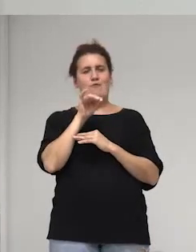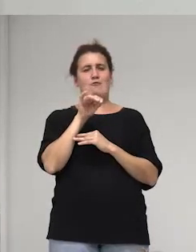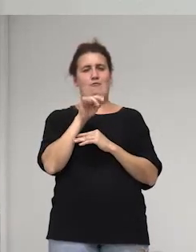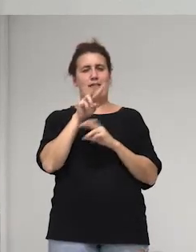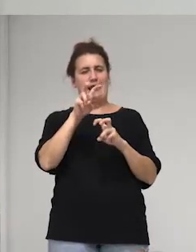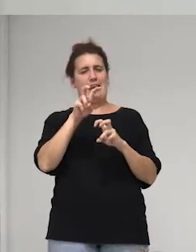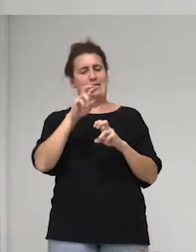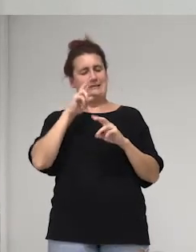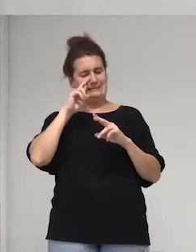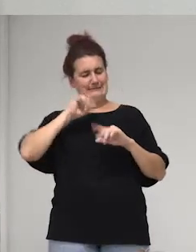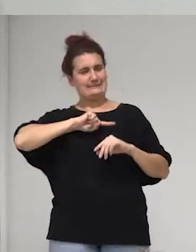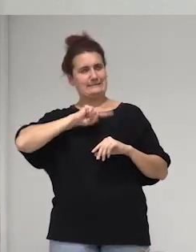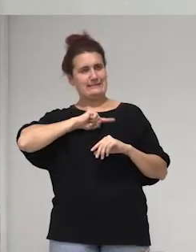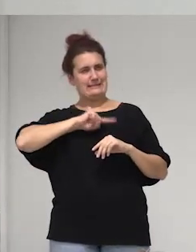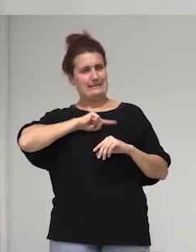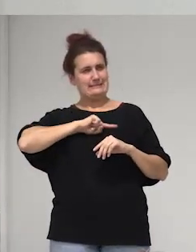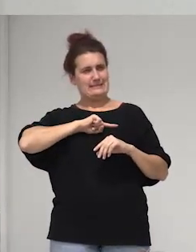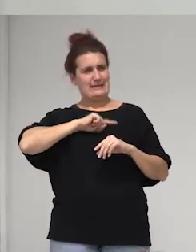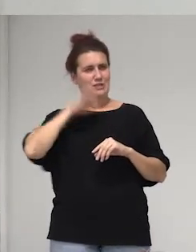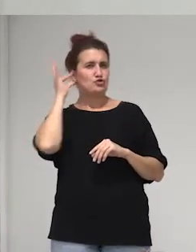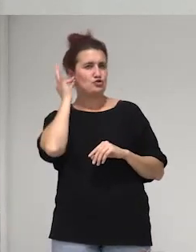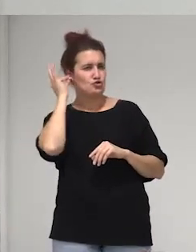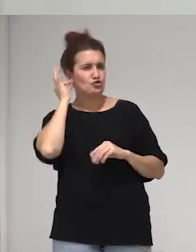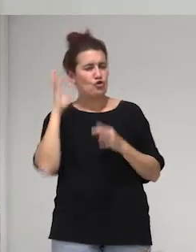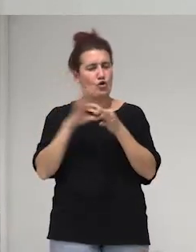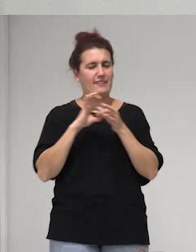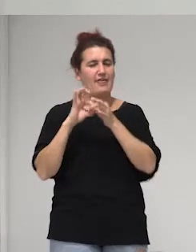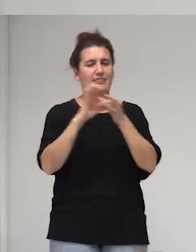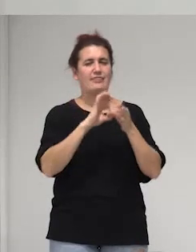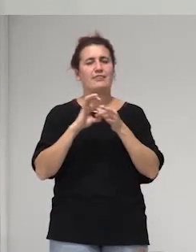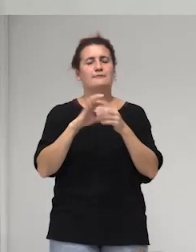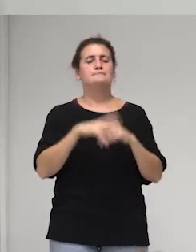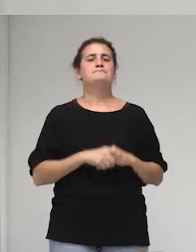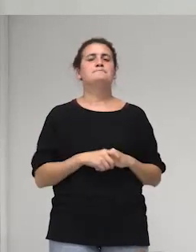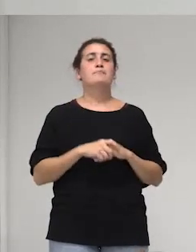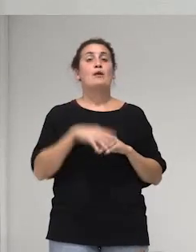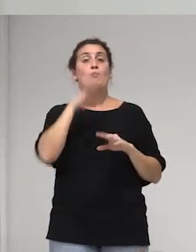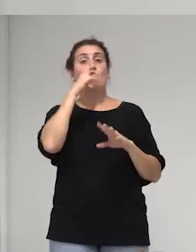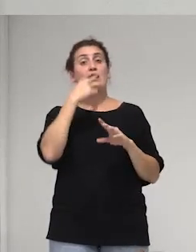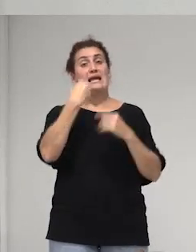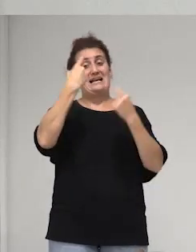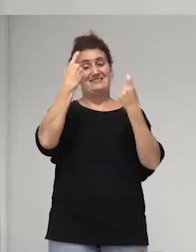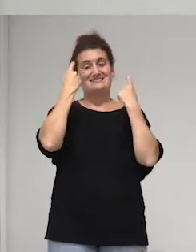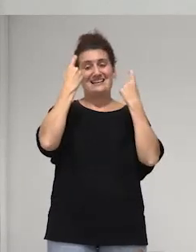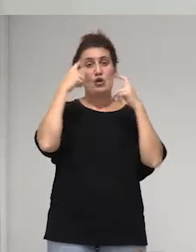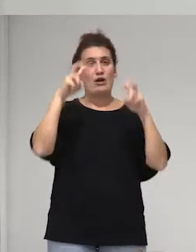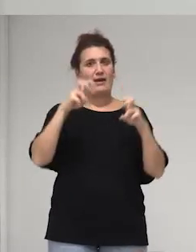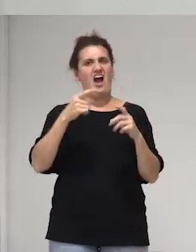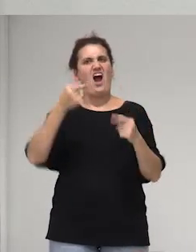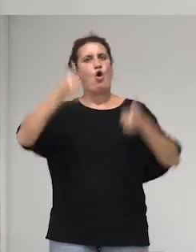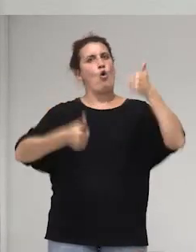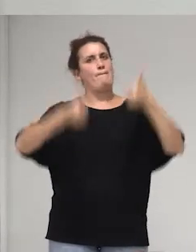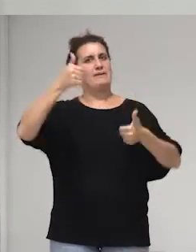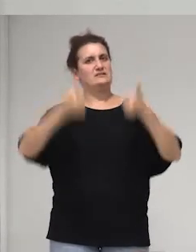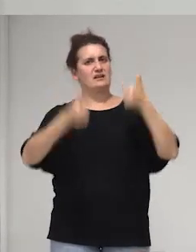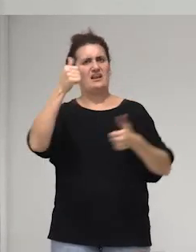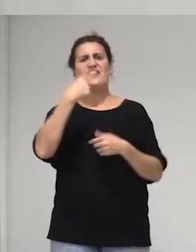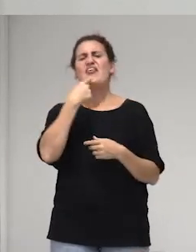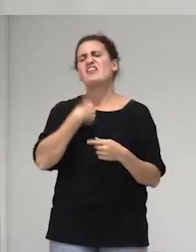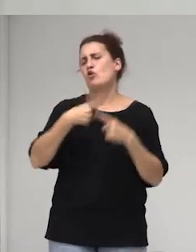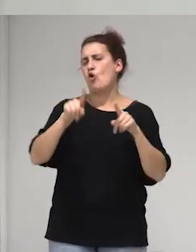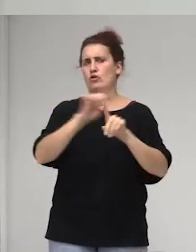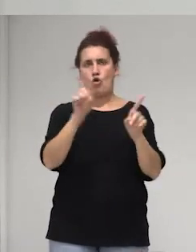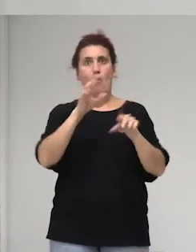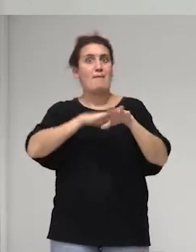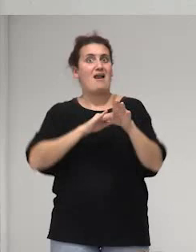desde que nos enseñaron a competir y no a decirnos las cosas para